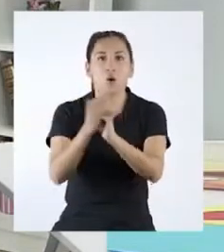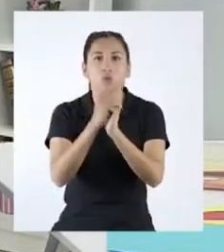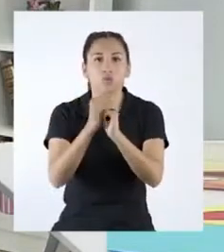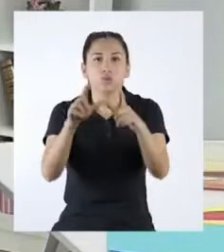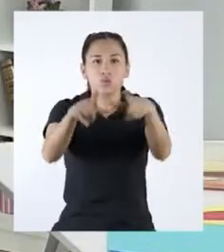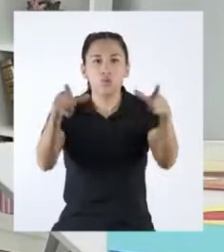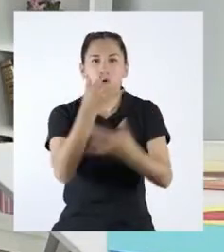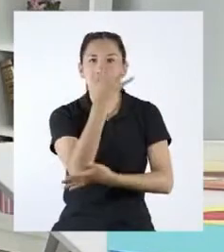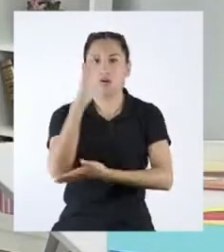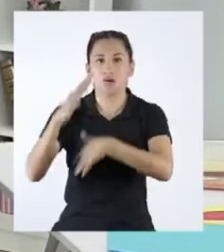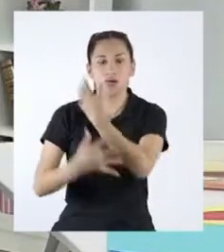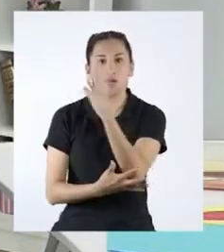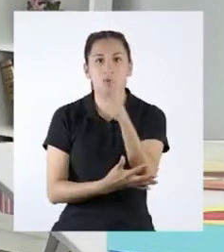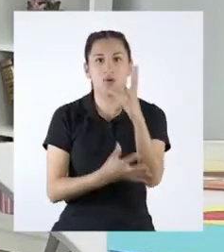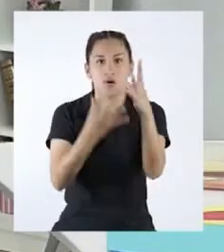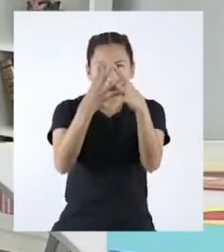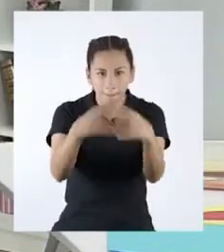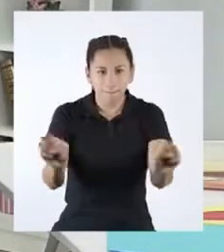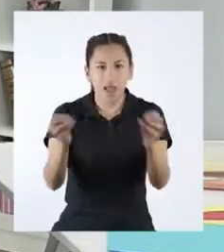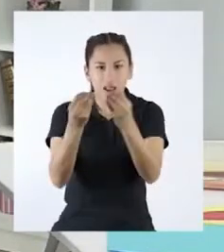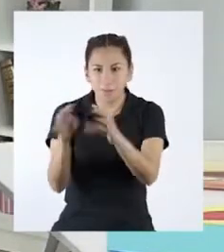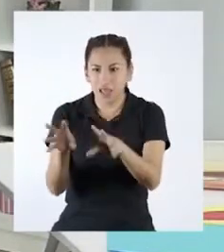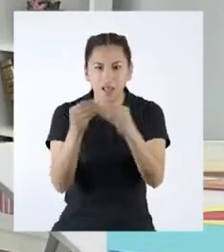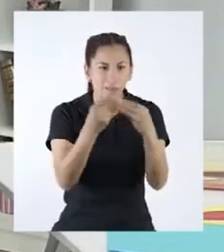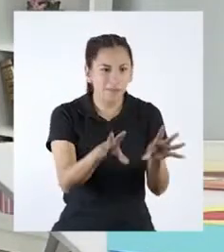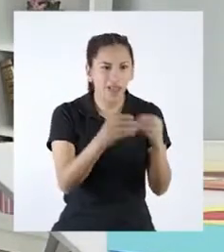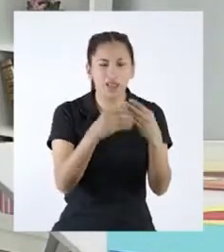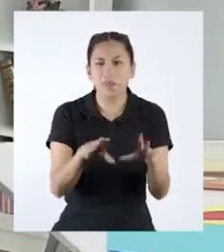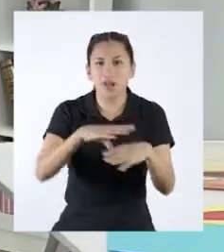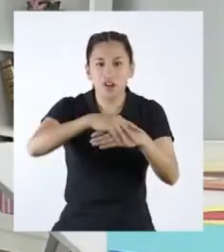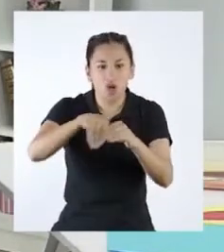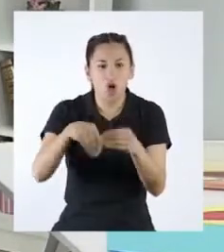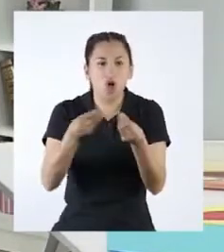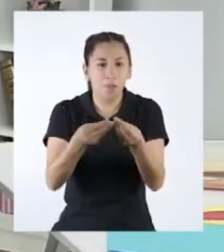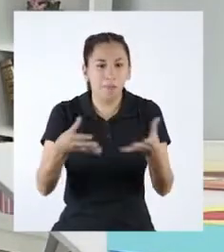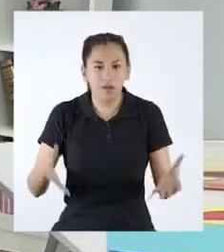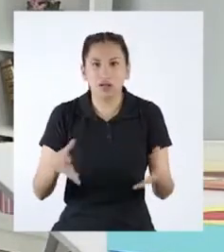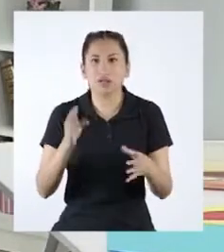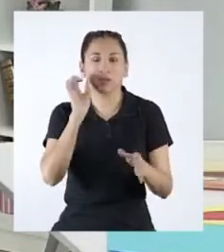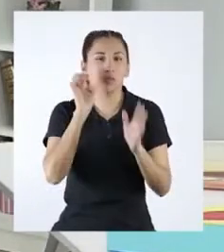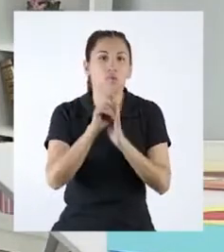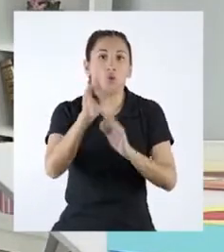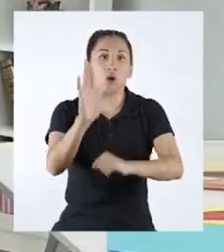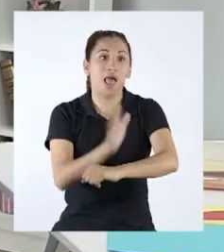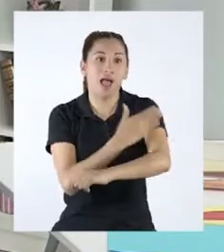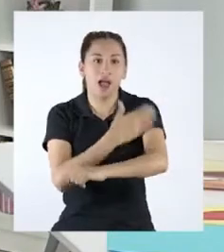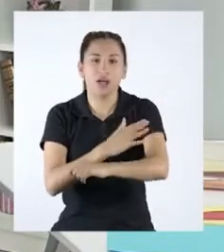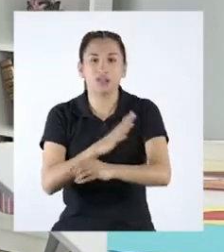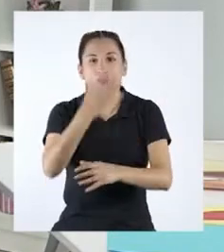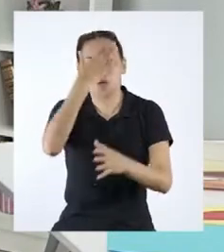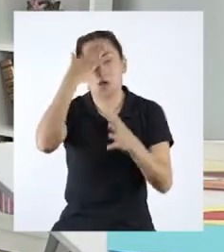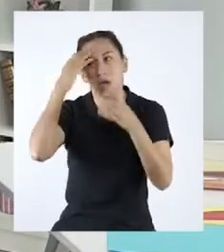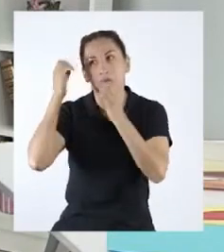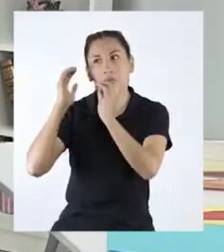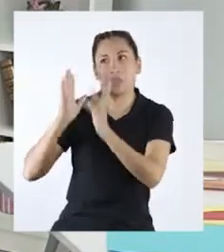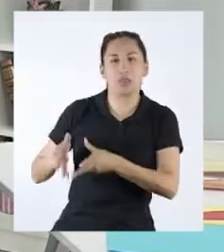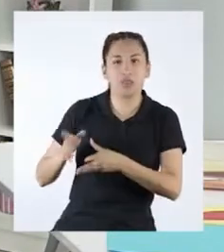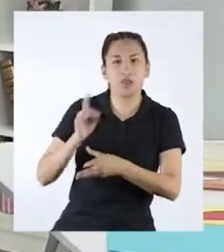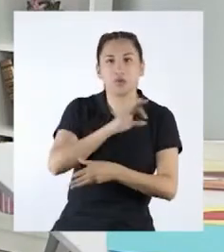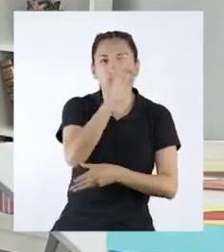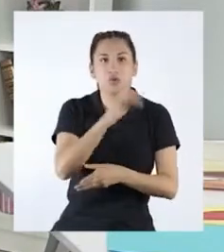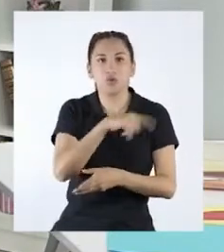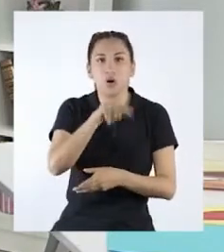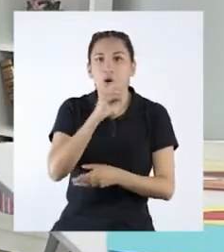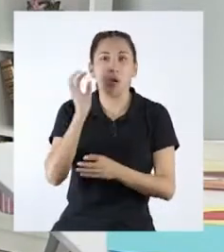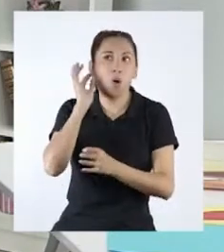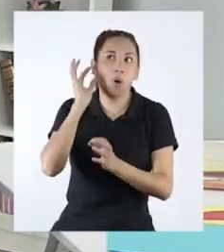o un santuario histórico, o también que se pierda un patrimonio cultural inmaterial, como por ejemplo una canción olvidada que